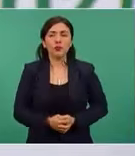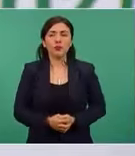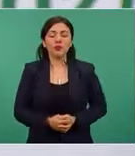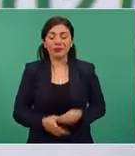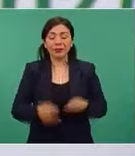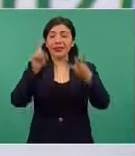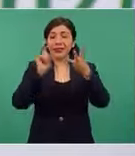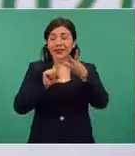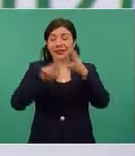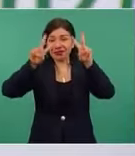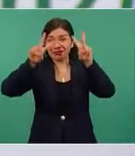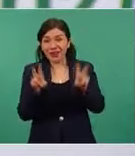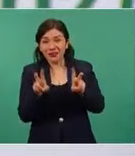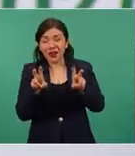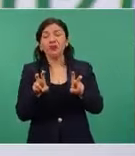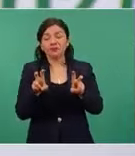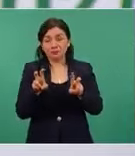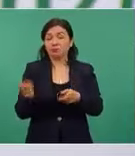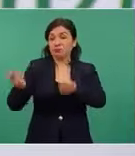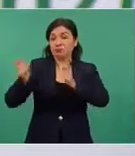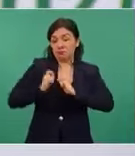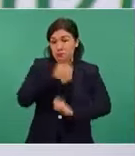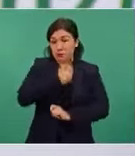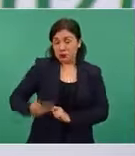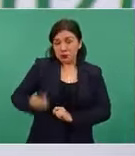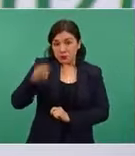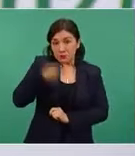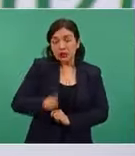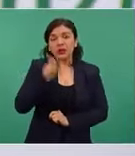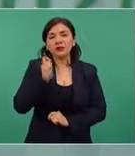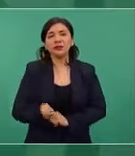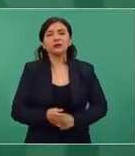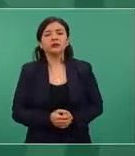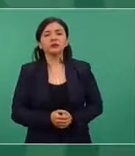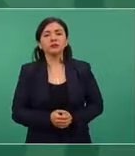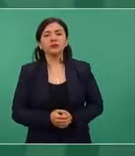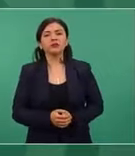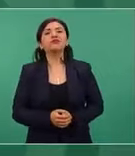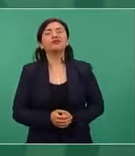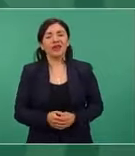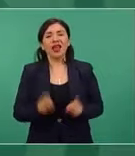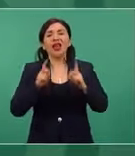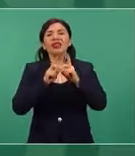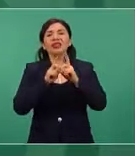Tercer gran tema que me ha instruido el presidente, desarrollo.